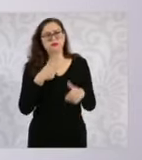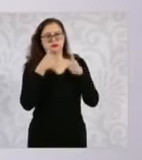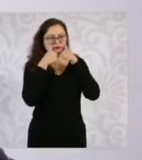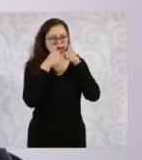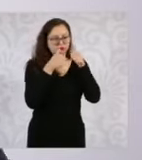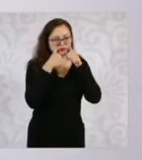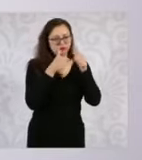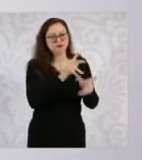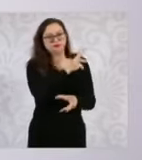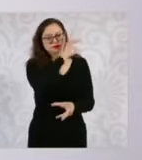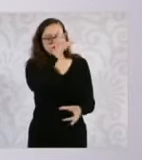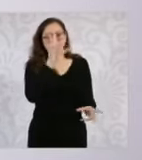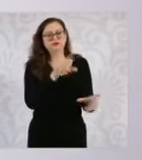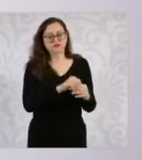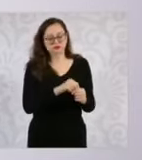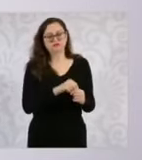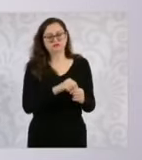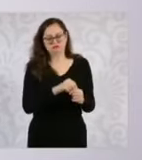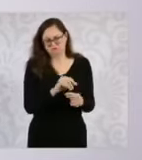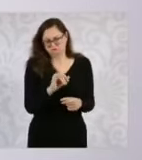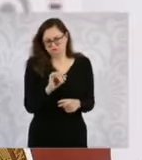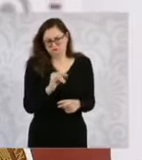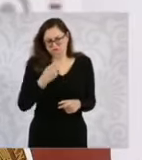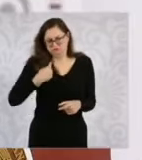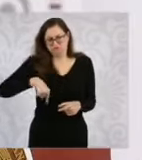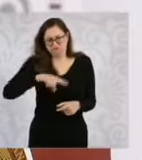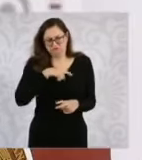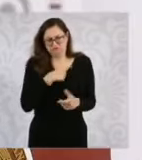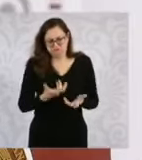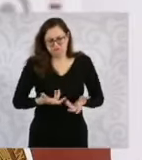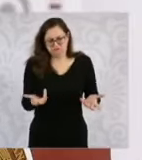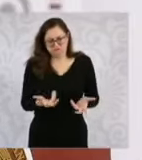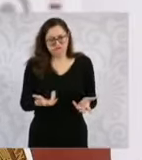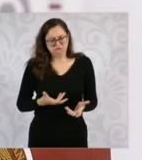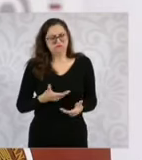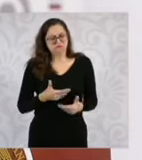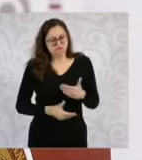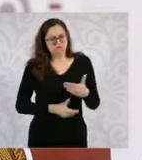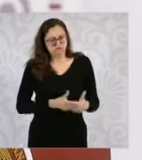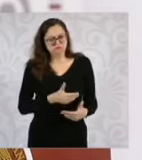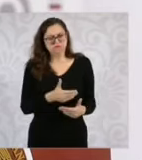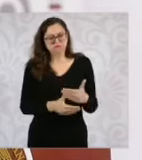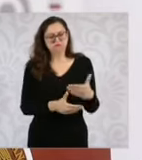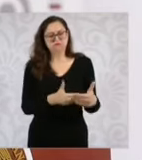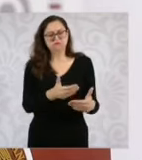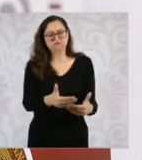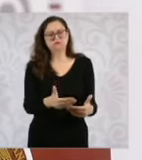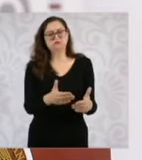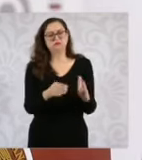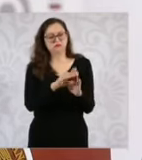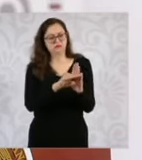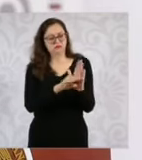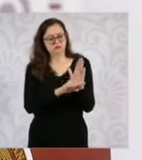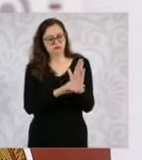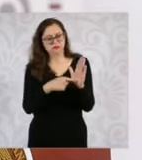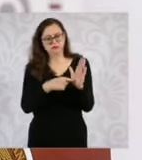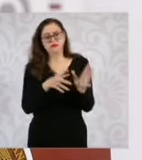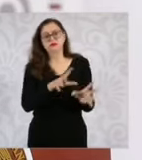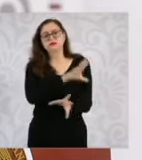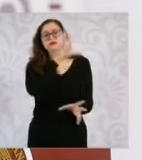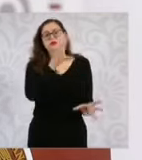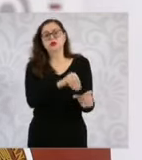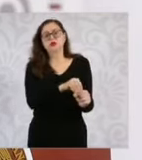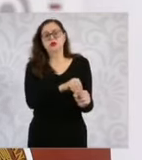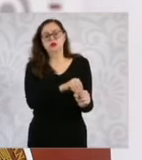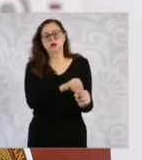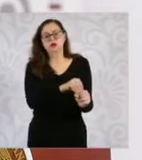y se está trabajando en estos ejes que se plantearon como una estrategia integral, no